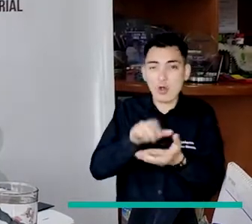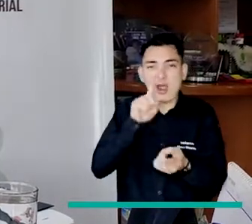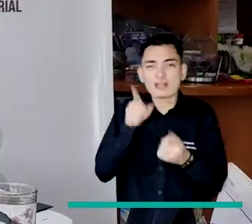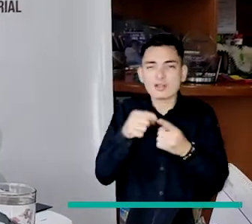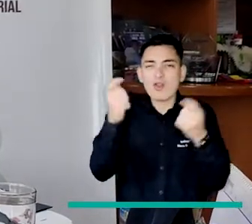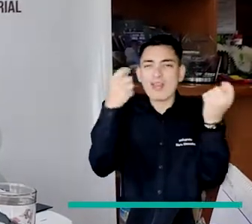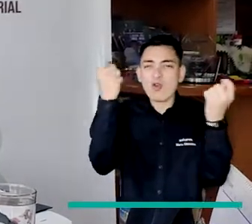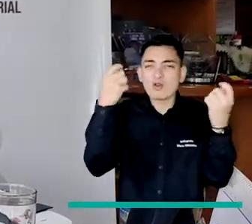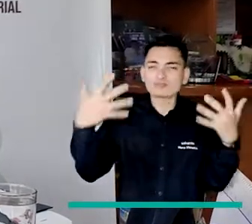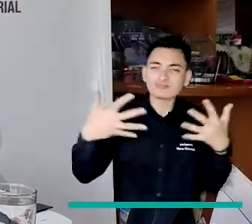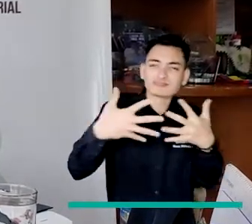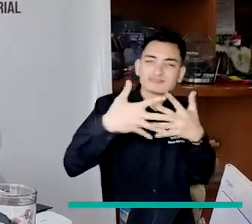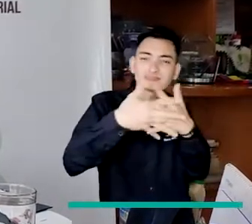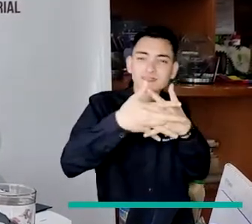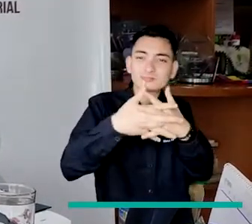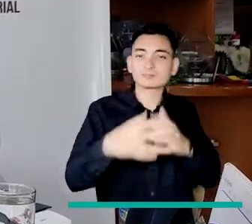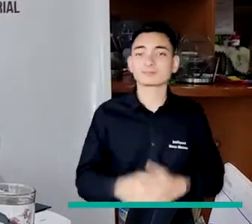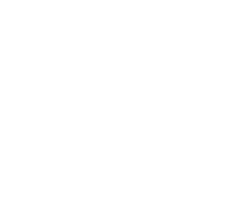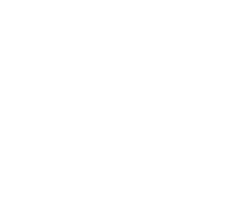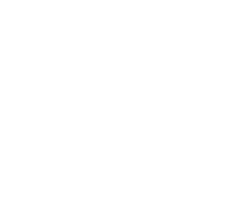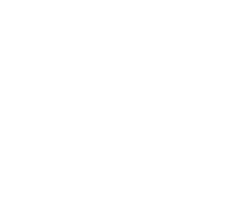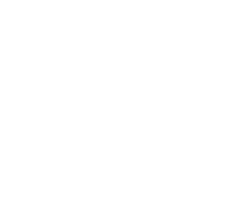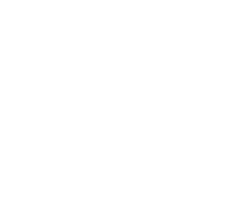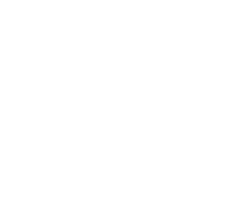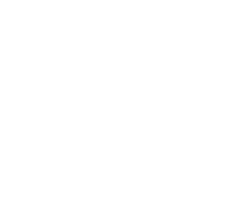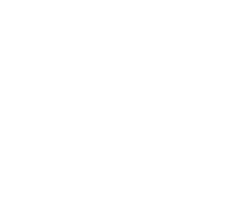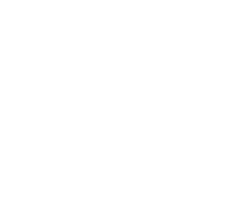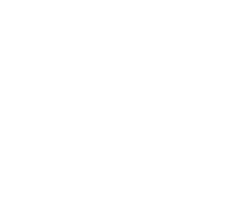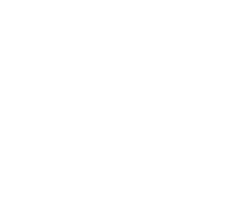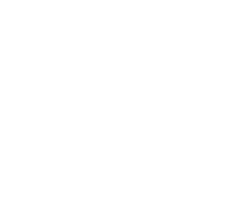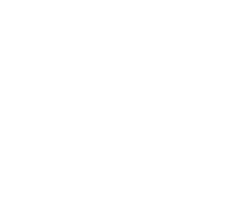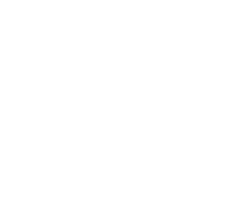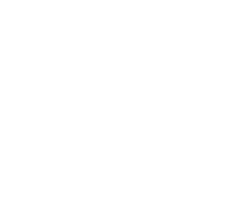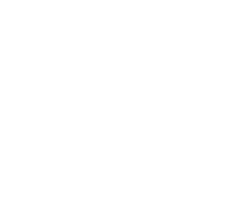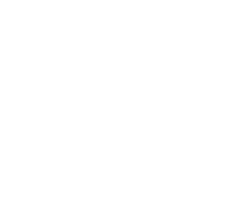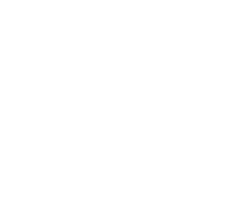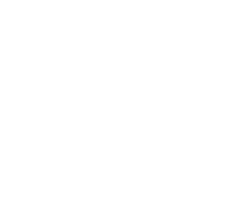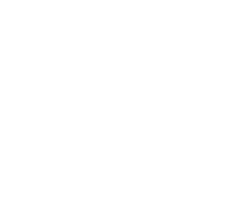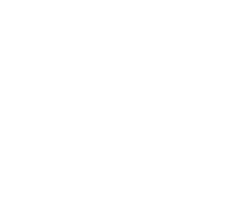Nueva York para poder abrir nuevos mercados Así Boyacá avanza